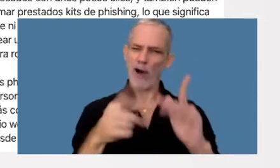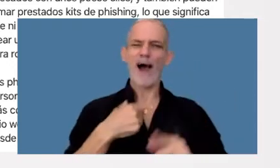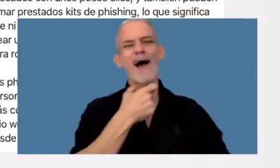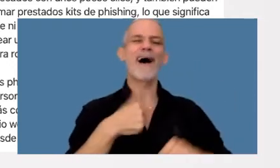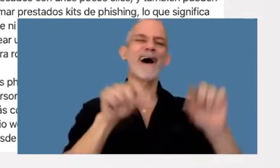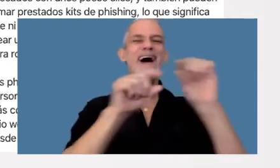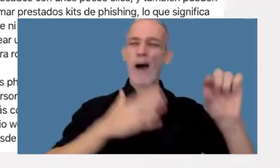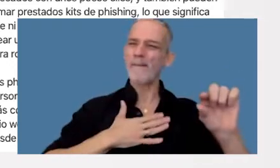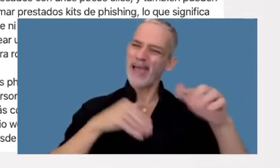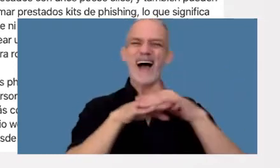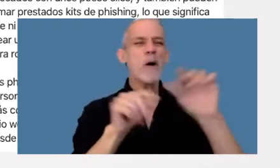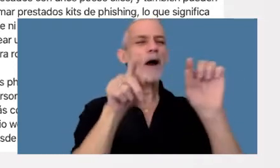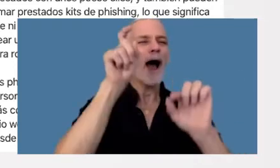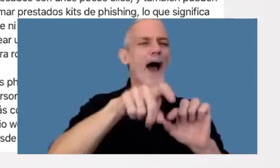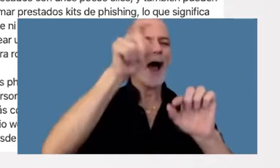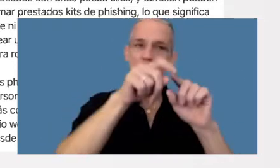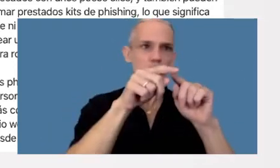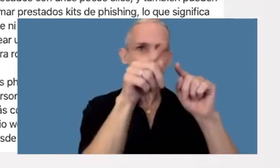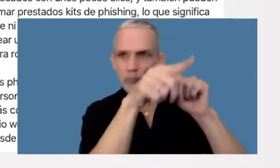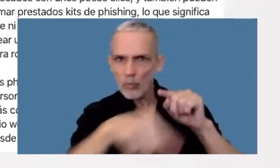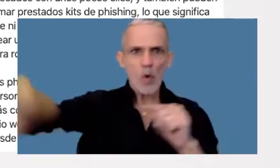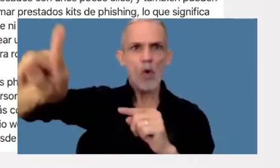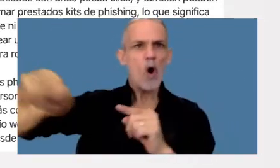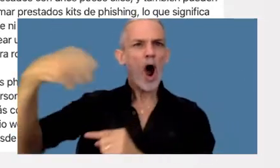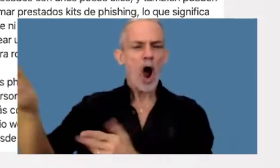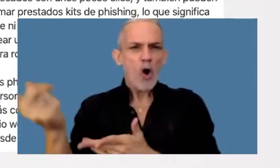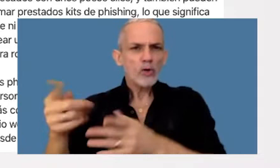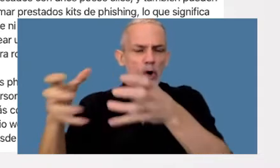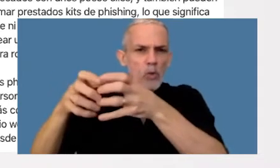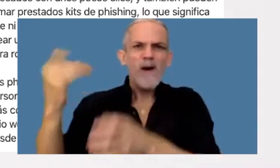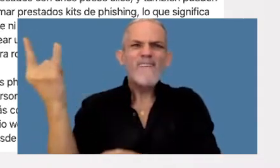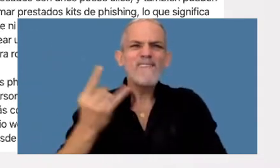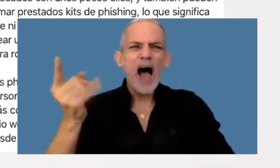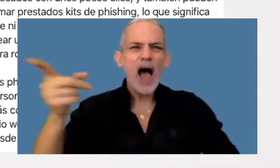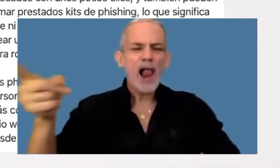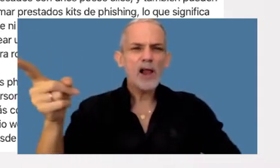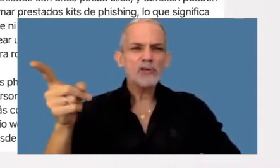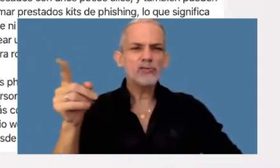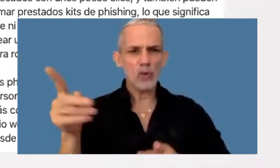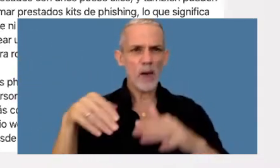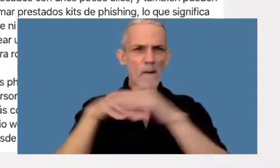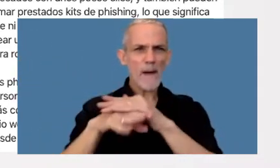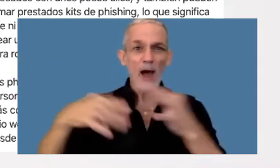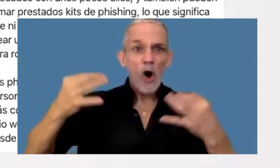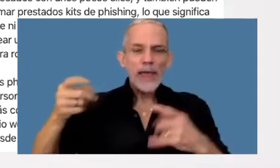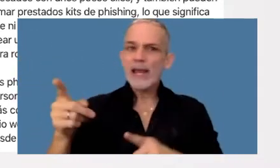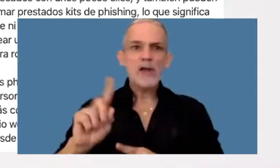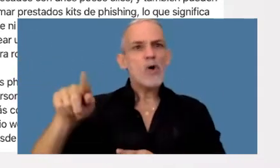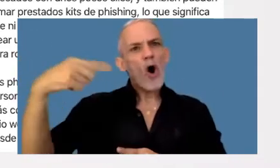operar que es su banco los redirige a un sitio falso clonado de su banco original